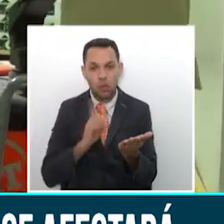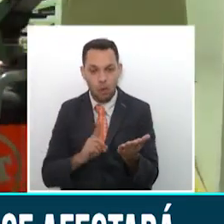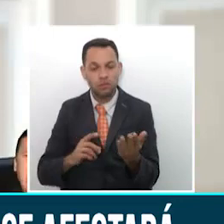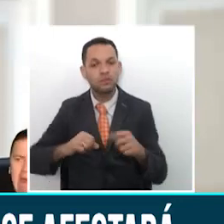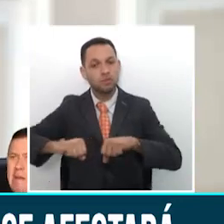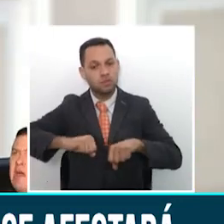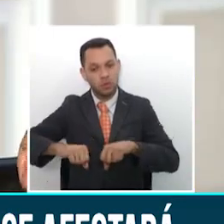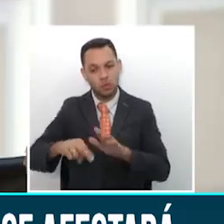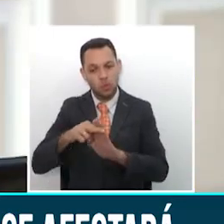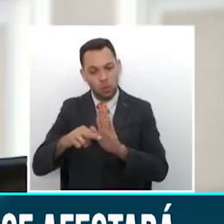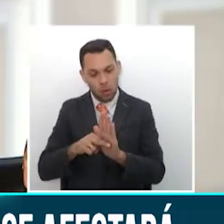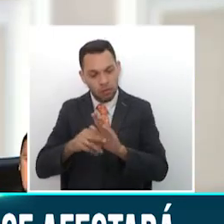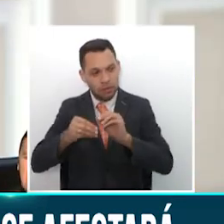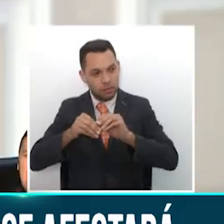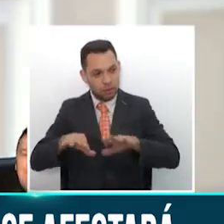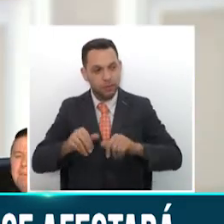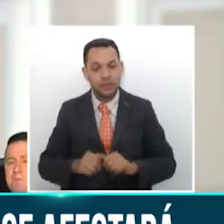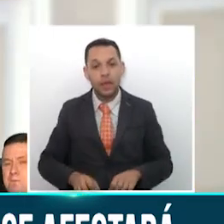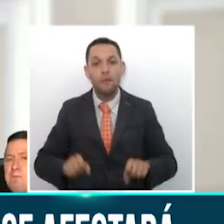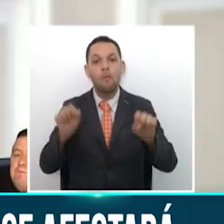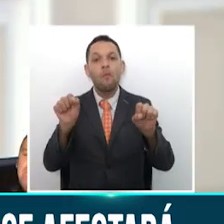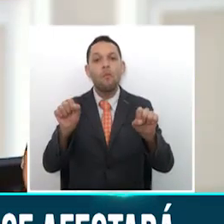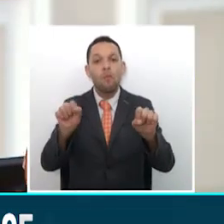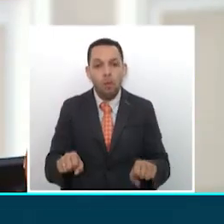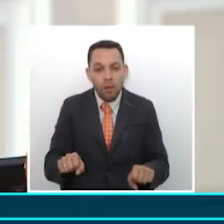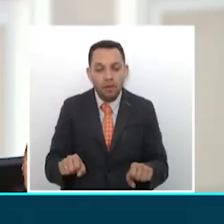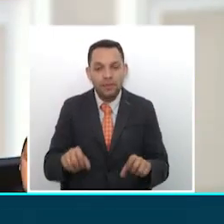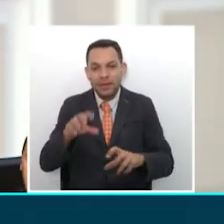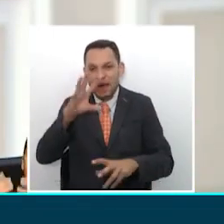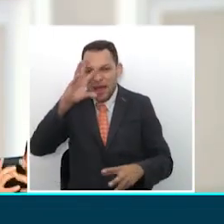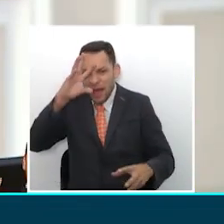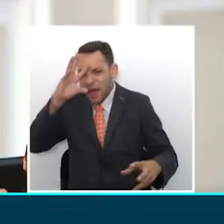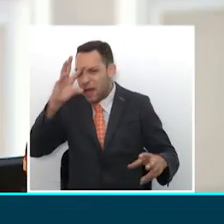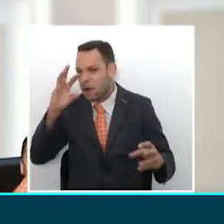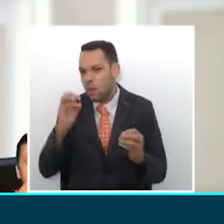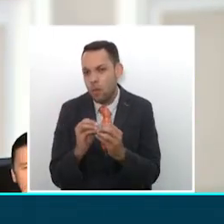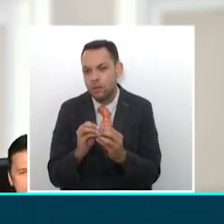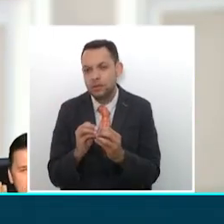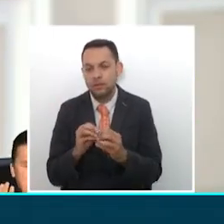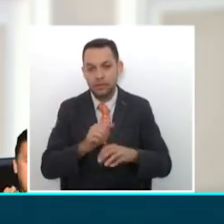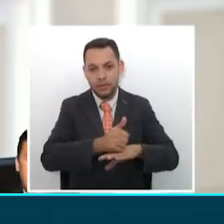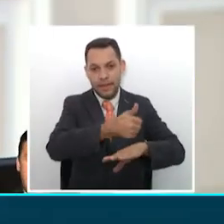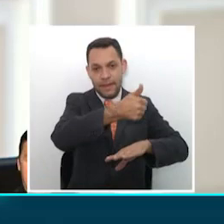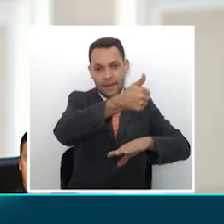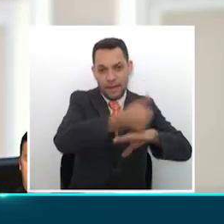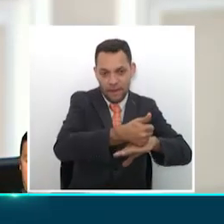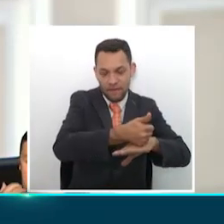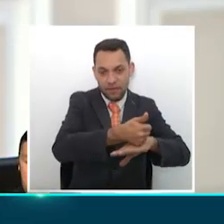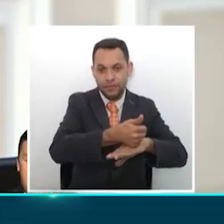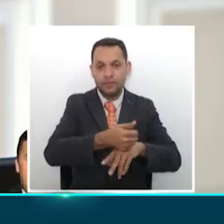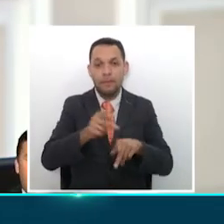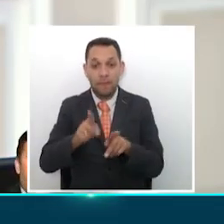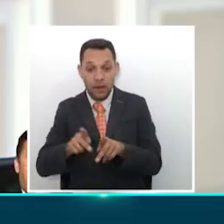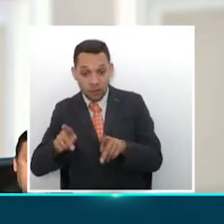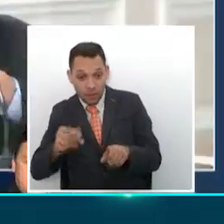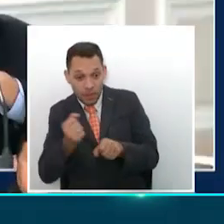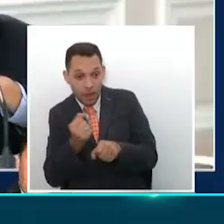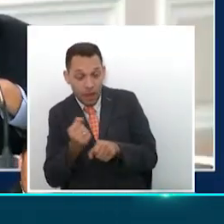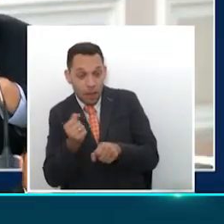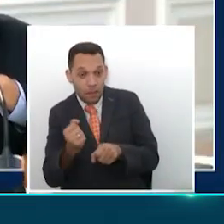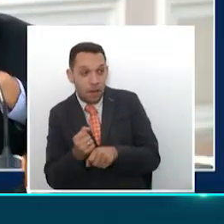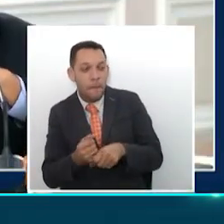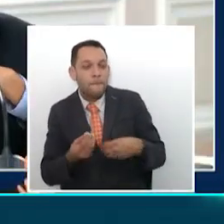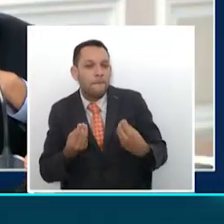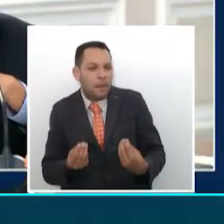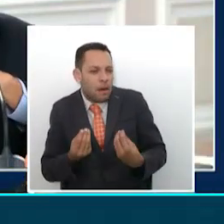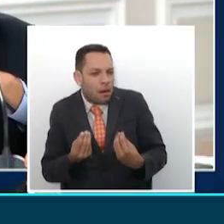Estamos promoviendo la posibilidad de que existan acuerdos fraternales entre los trabajadores y los empleadores para